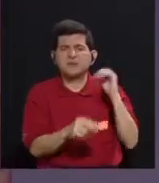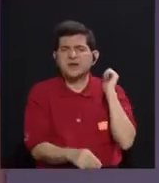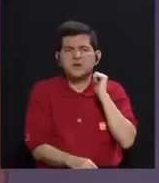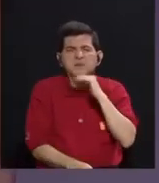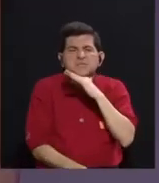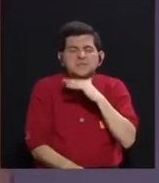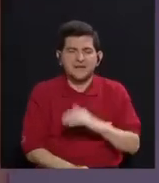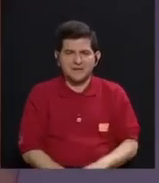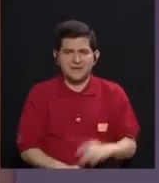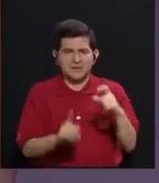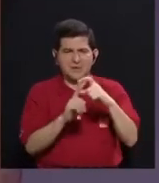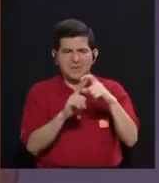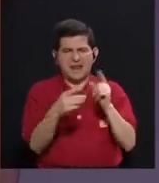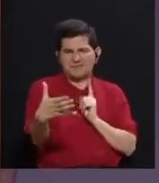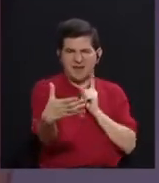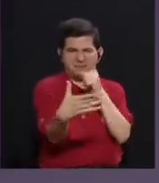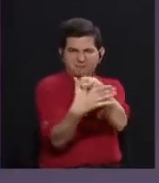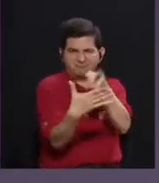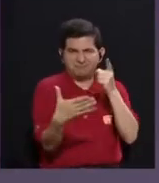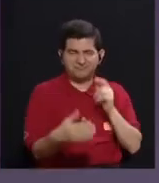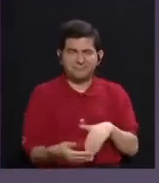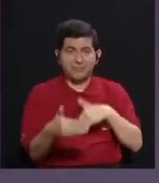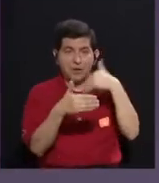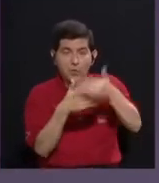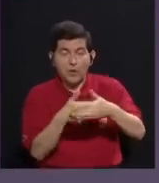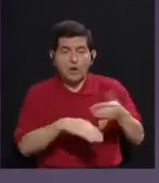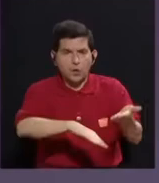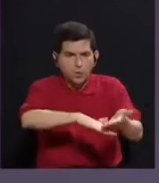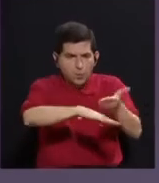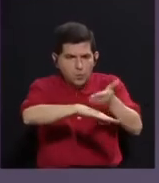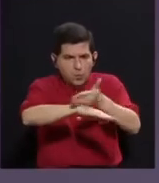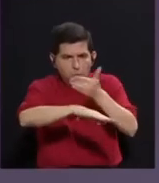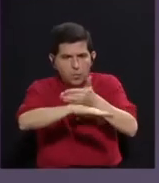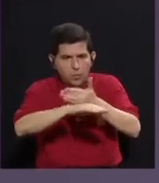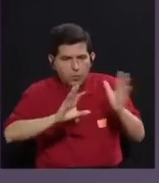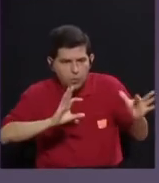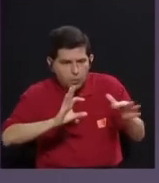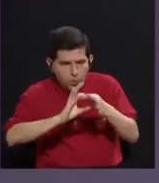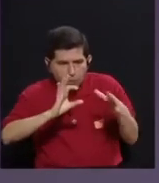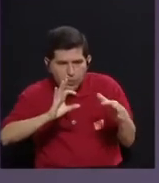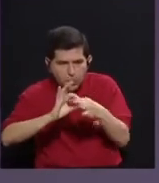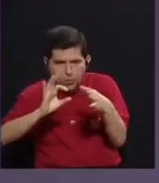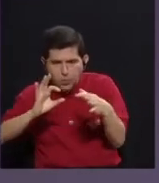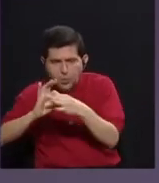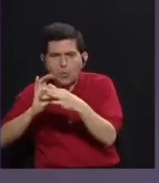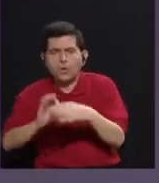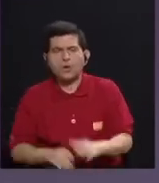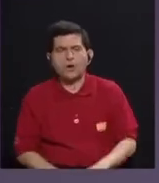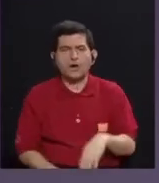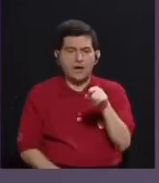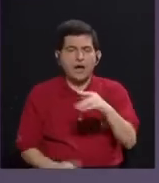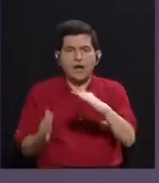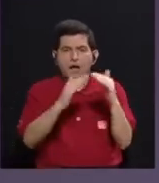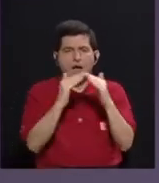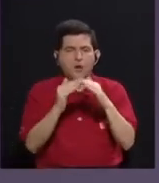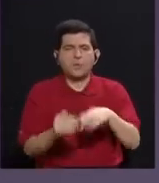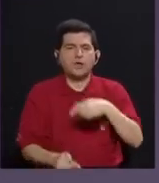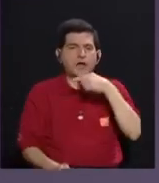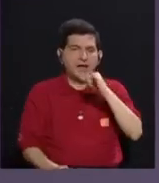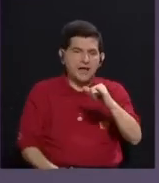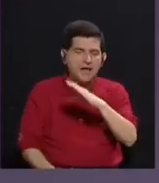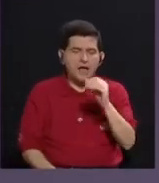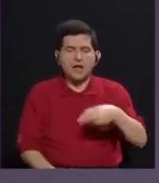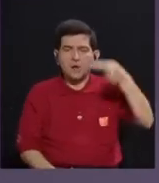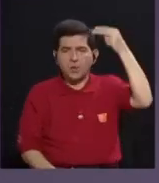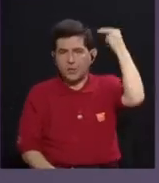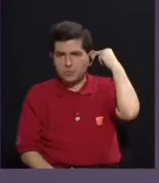Empieza a ser una palabra ofensiva, que luego poco a poco empieza a tomar asociaciones respecto a la comunidad gay y la comunidad